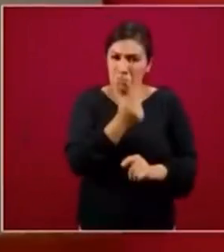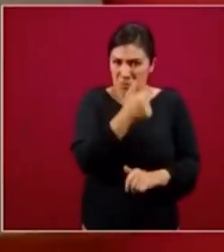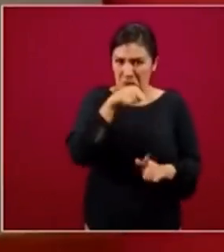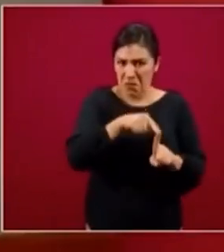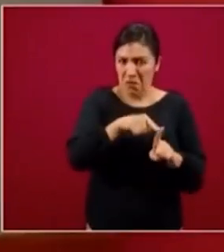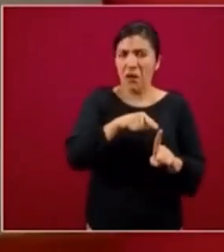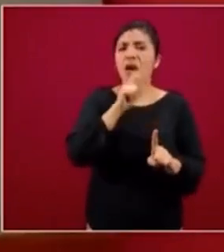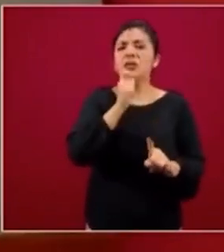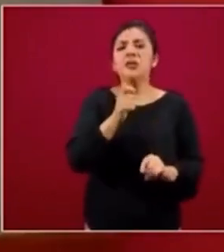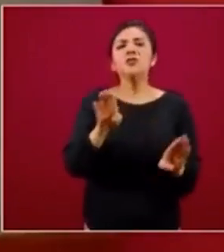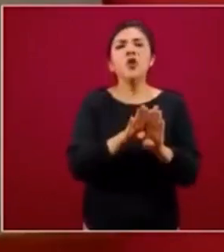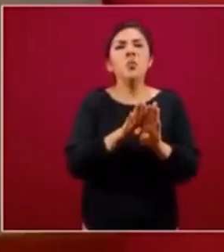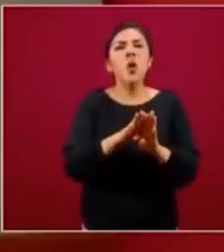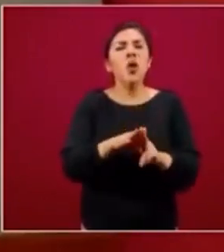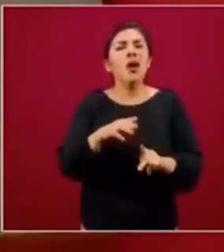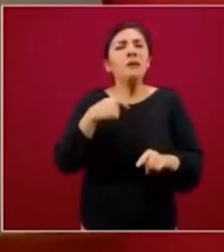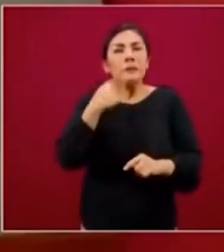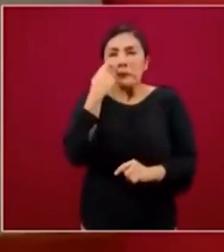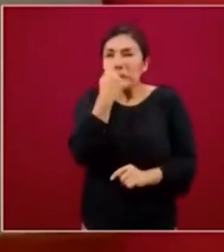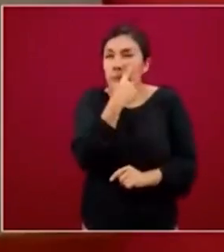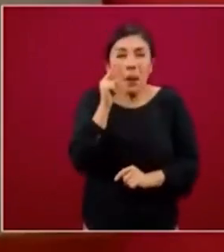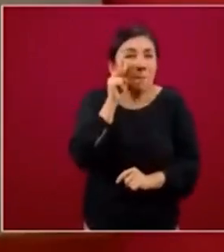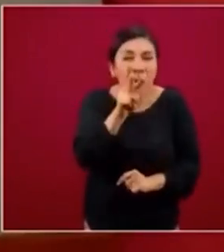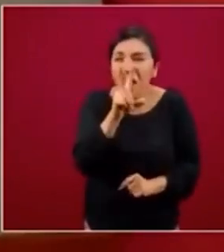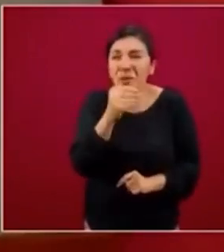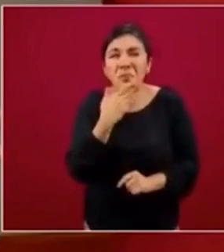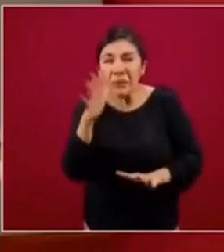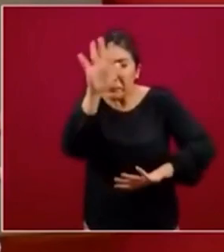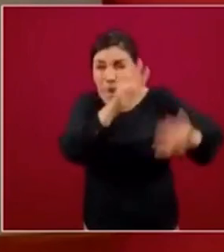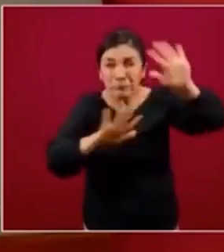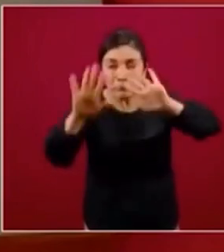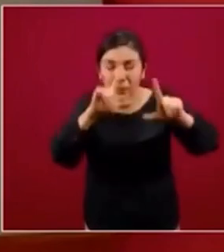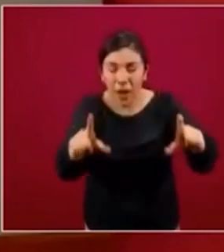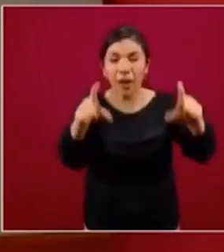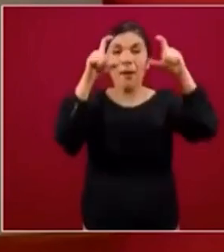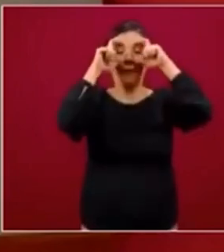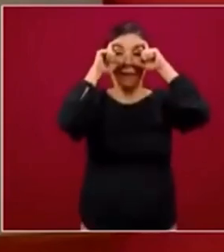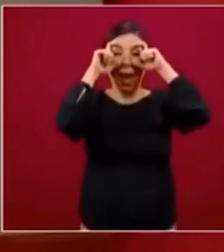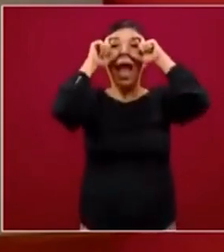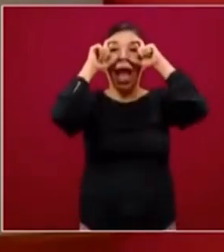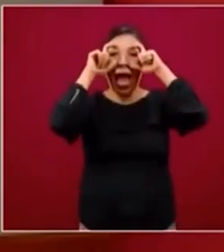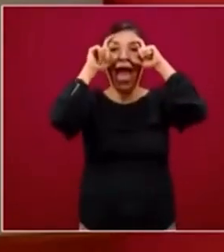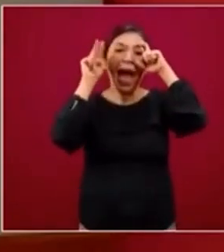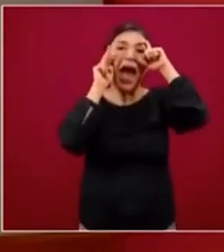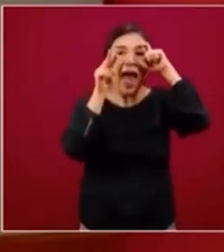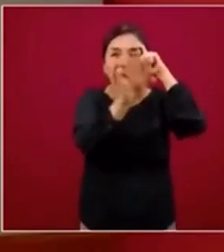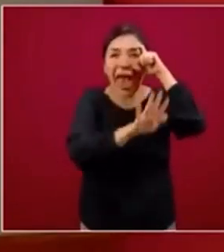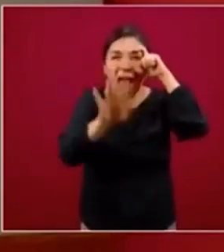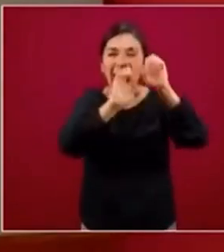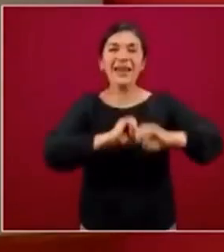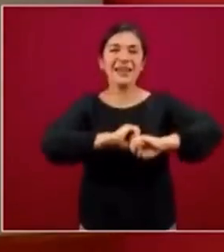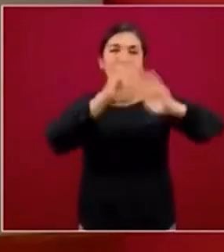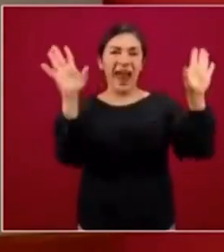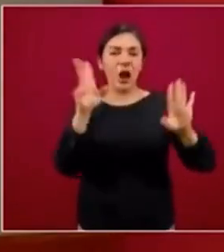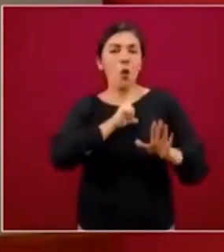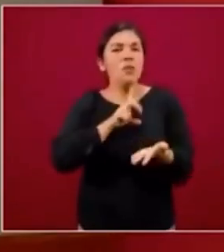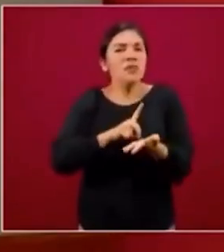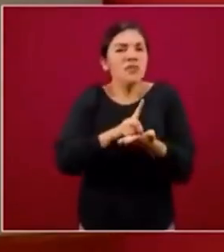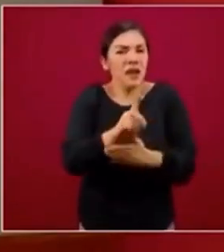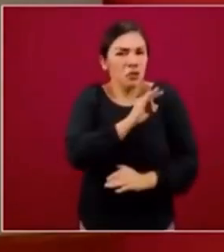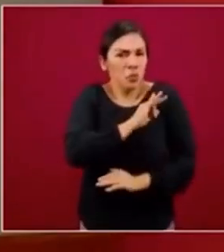debilidad visual, pero con los lentes podemos ejercer plenamente nuestros derechos,